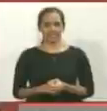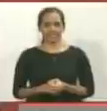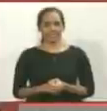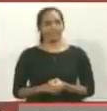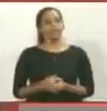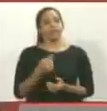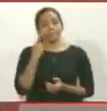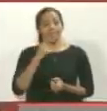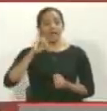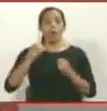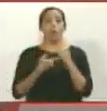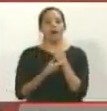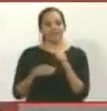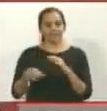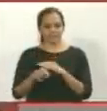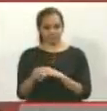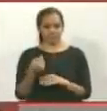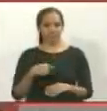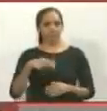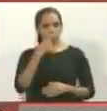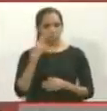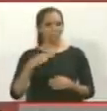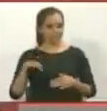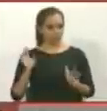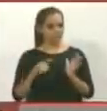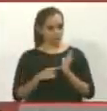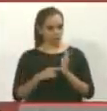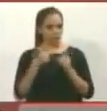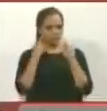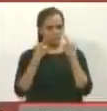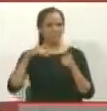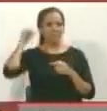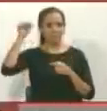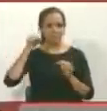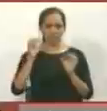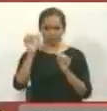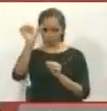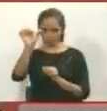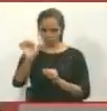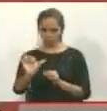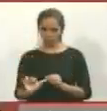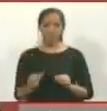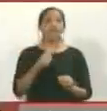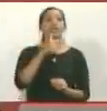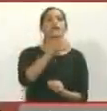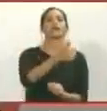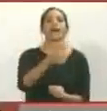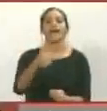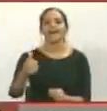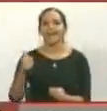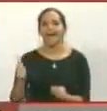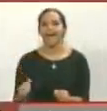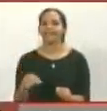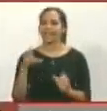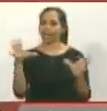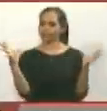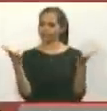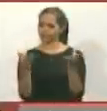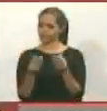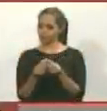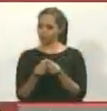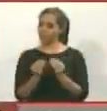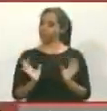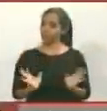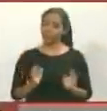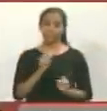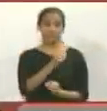Juanito Alimaña, lo prometido es deuda. Vamos a ver este video con cuidado y después que cada quien saque sus conclusiones. Si